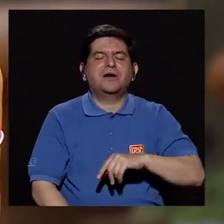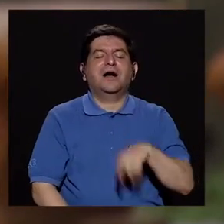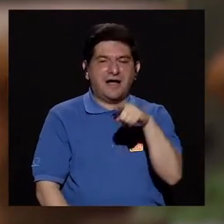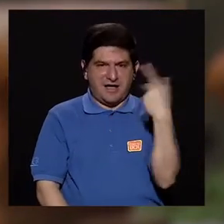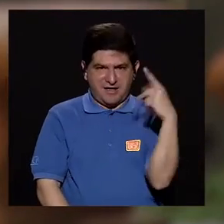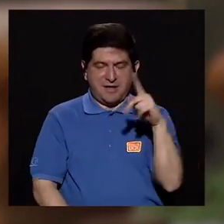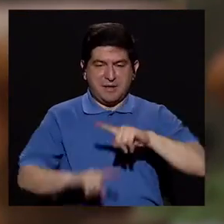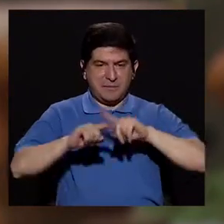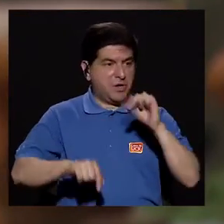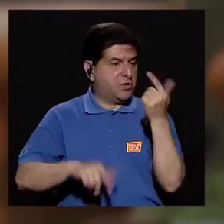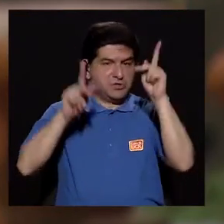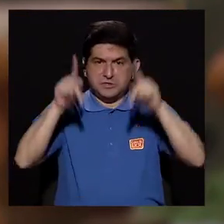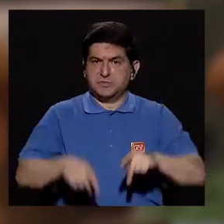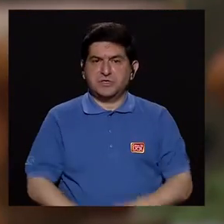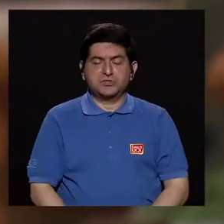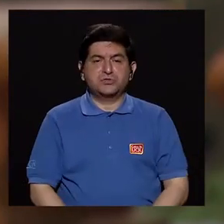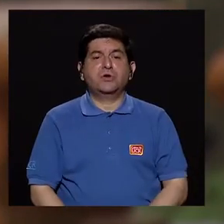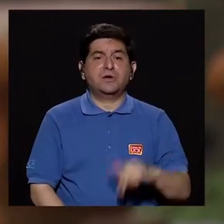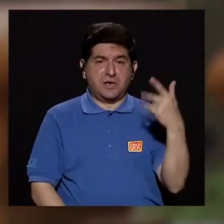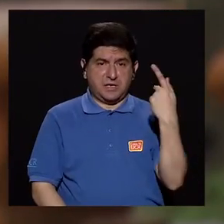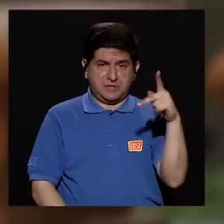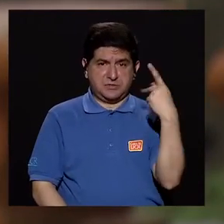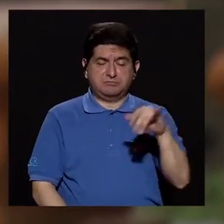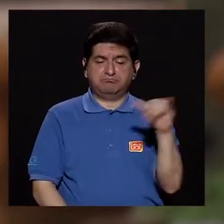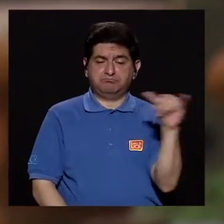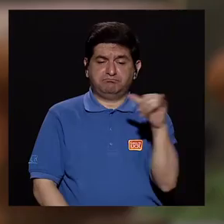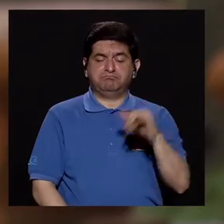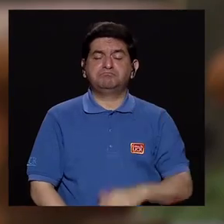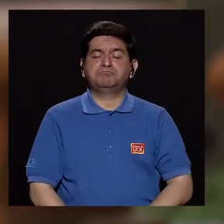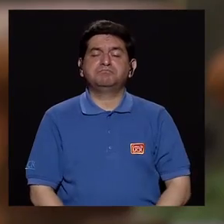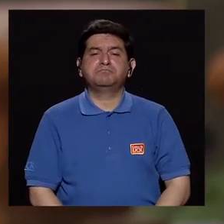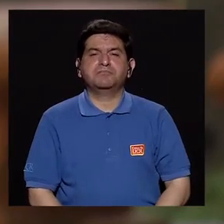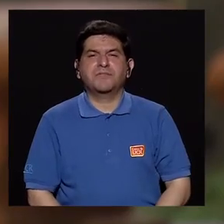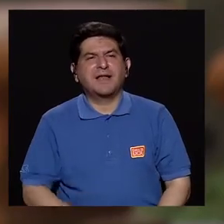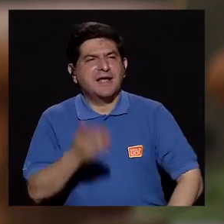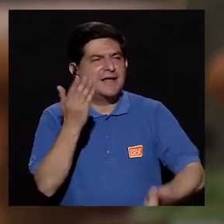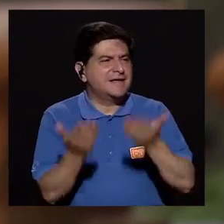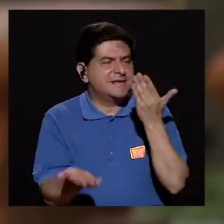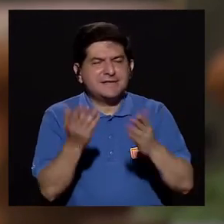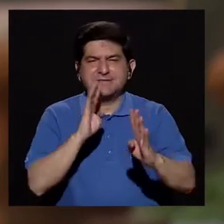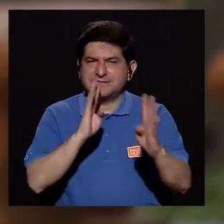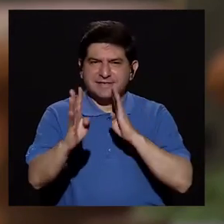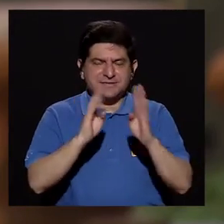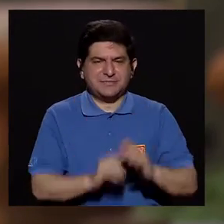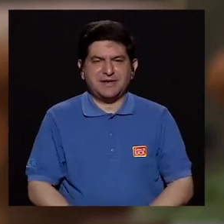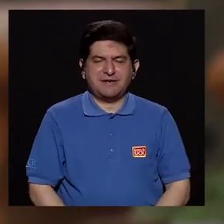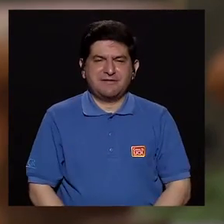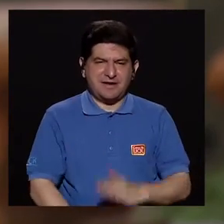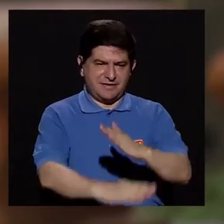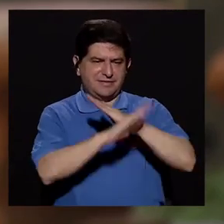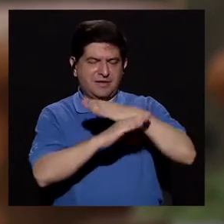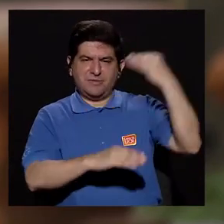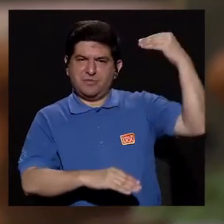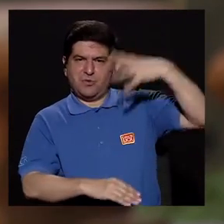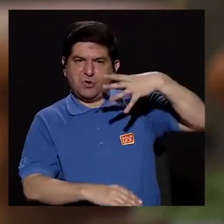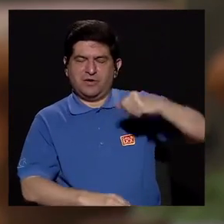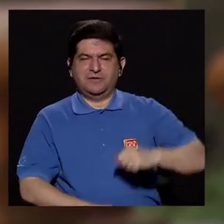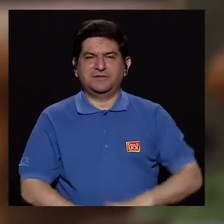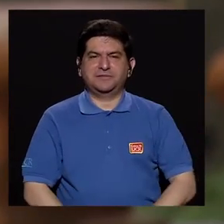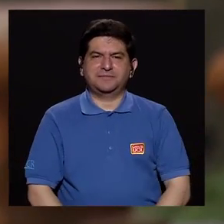más riesgo, pero los otros no están exentos. Tal vez, para hablar un poco del filtro solar,